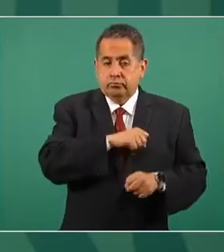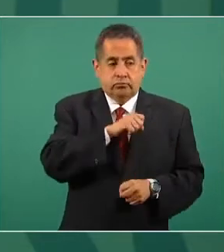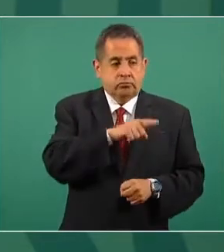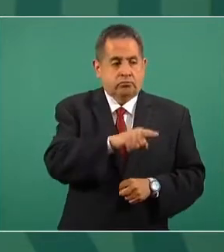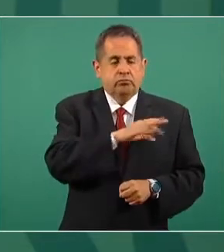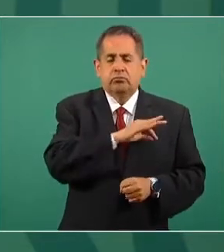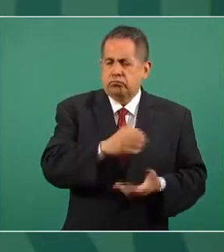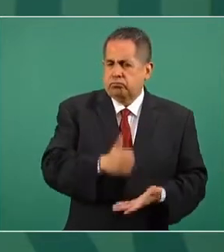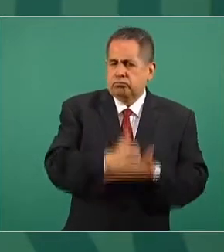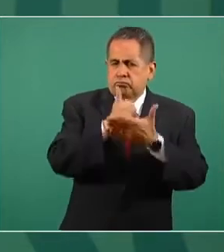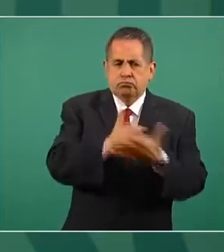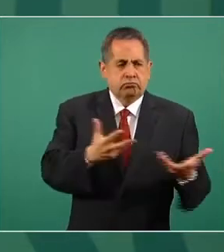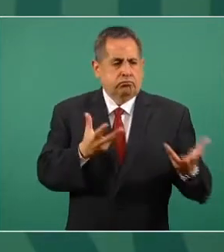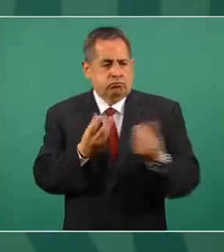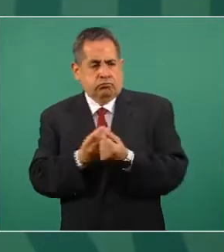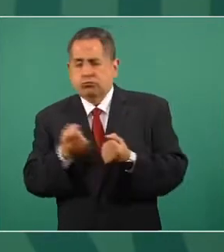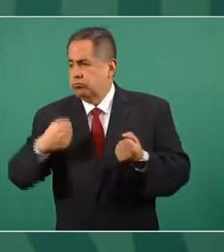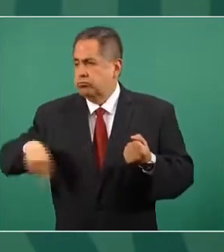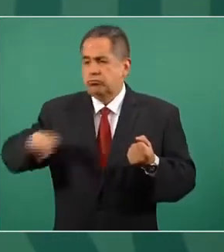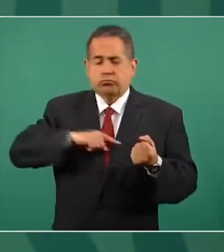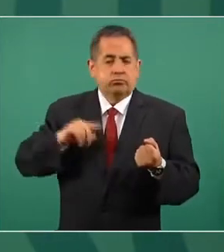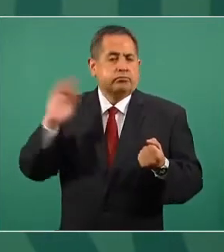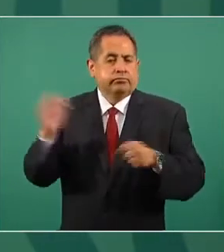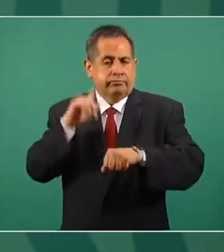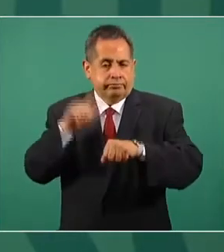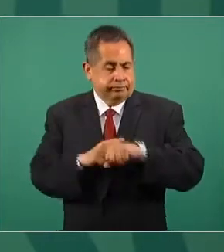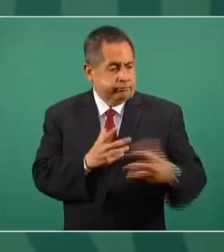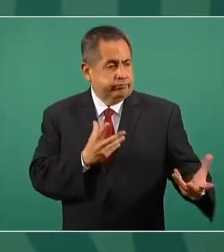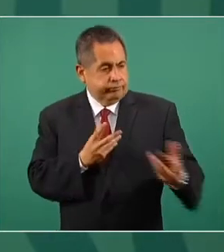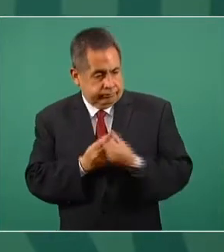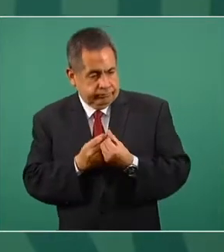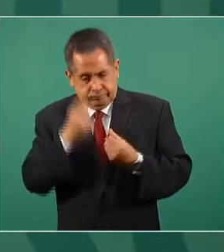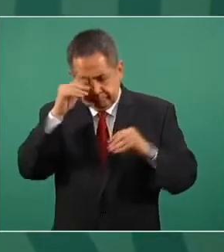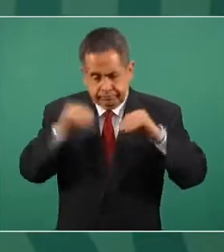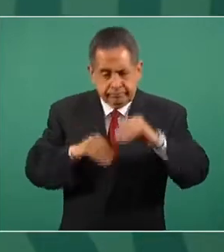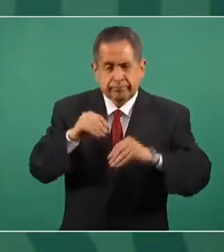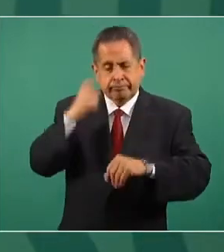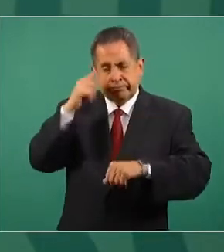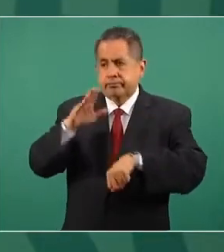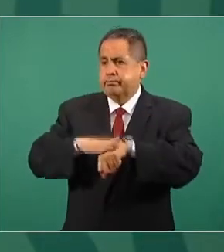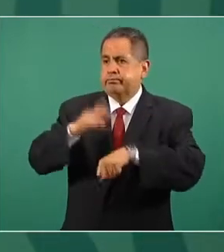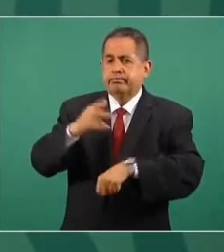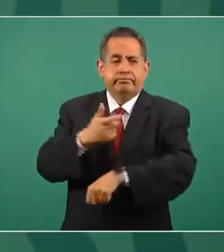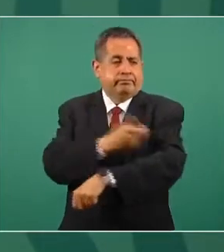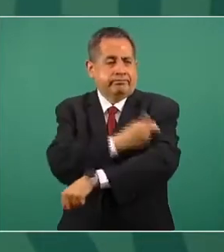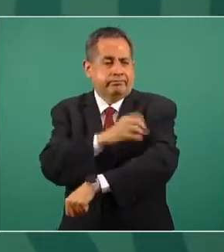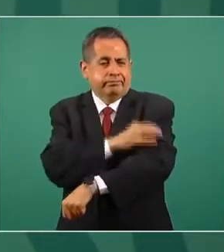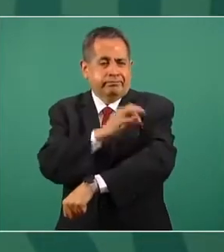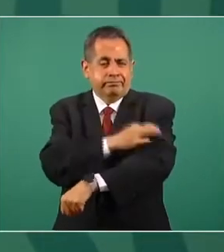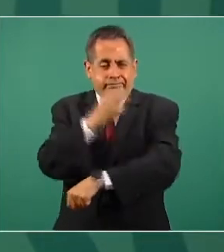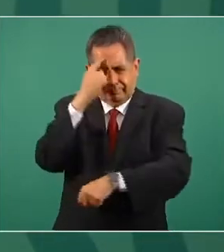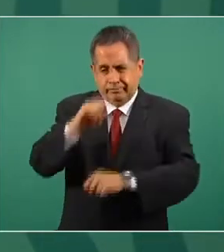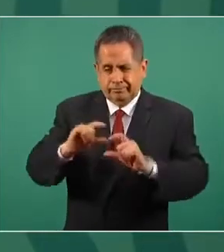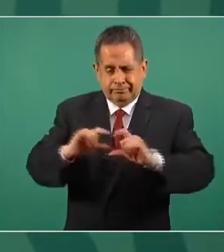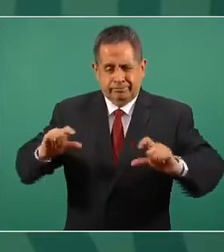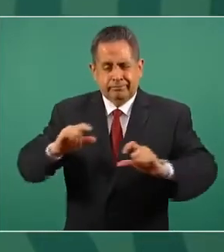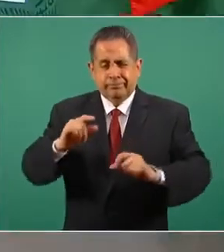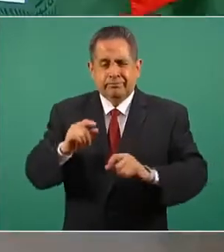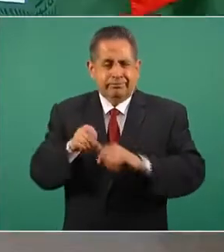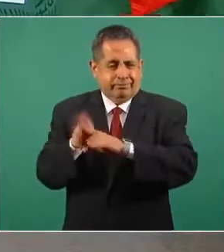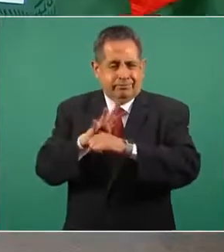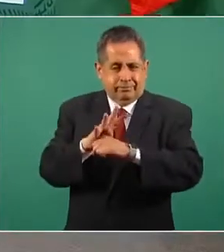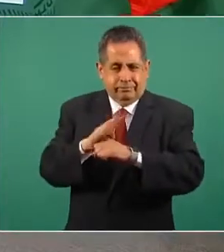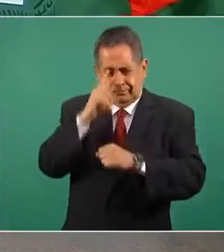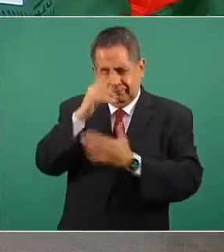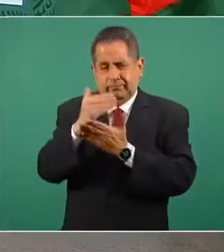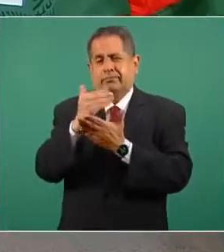coadyuvar a la Secretaría de Salud Federal en la implementación de la Política Nacional de Vacunación contra el virus SARS-CoV-2 para la